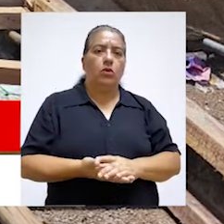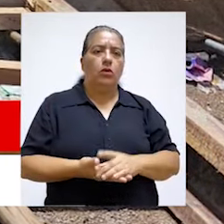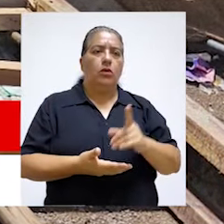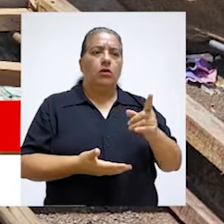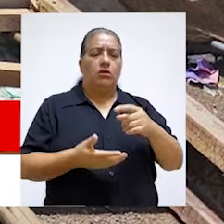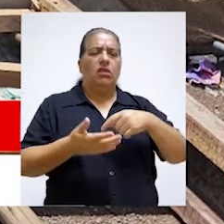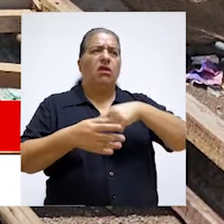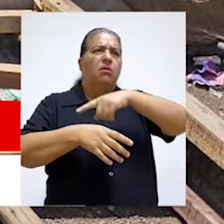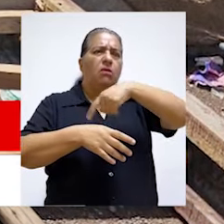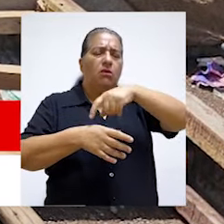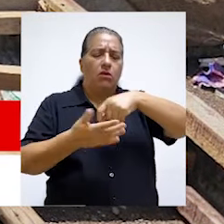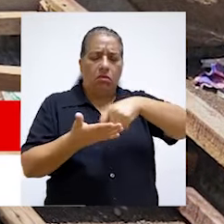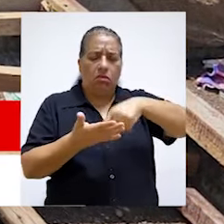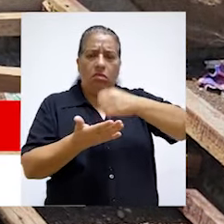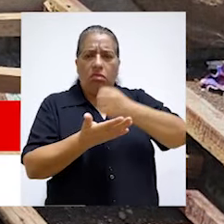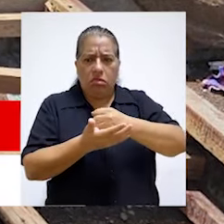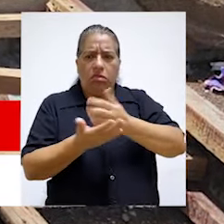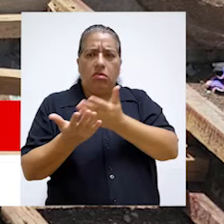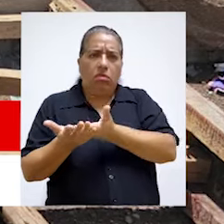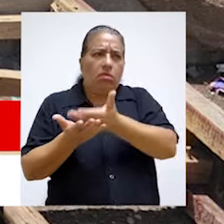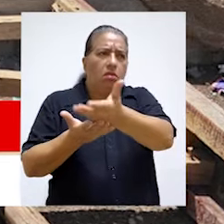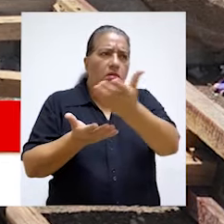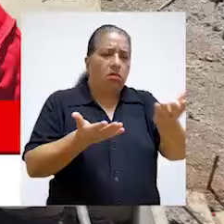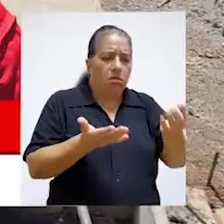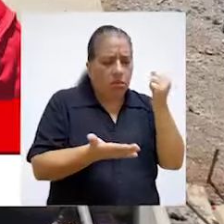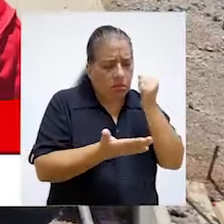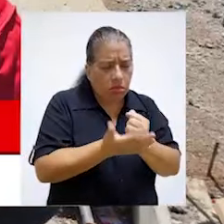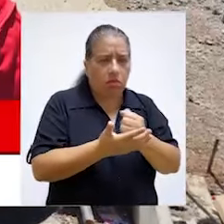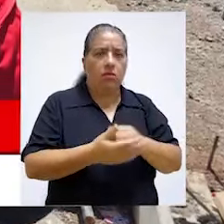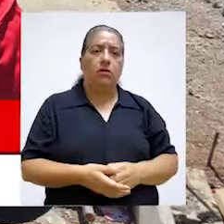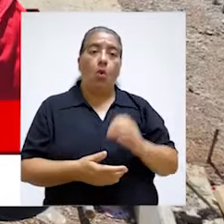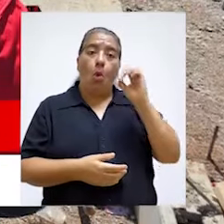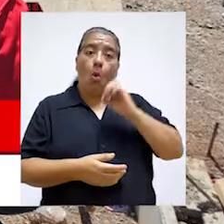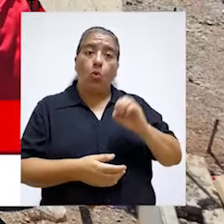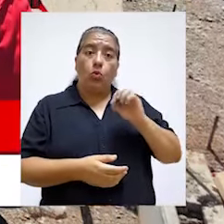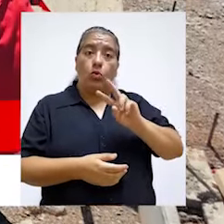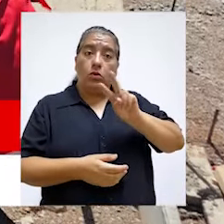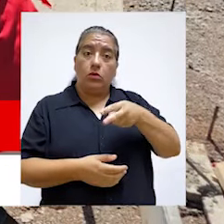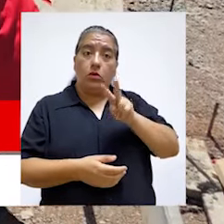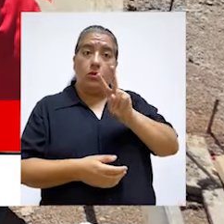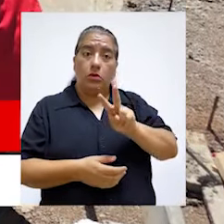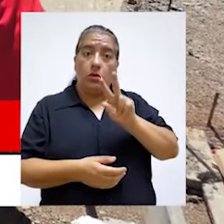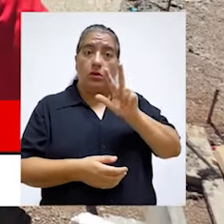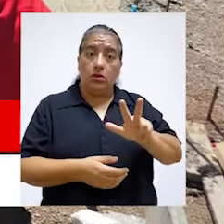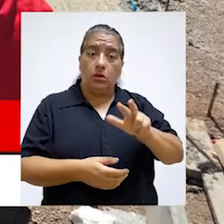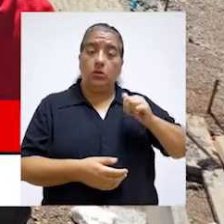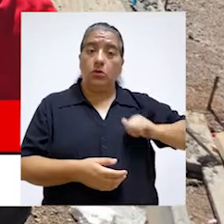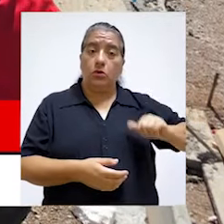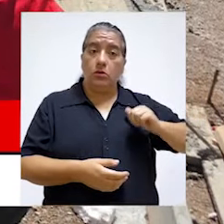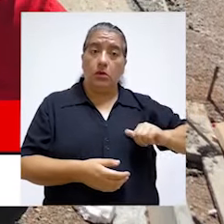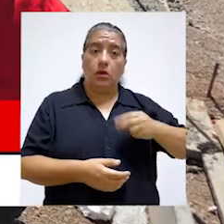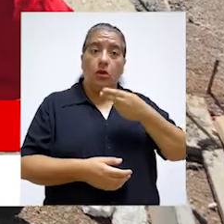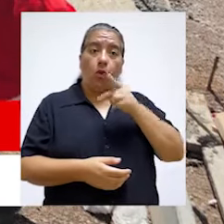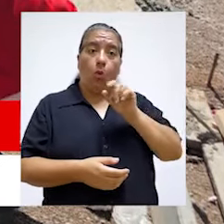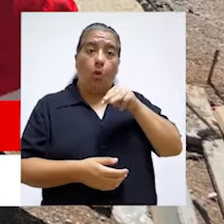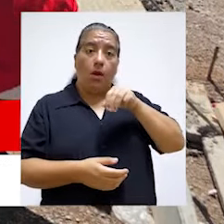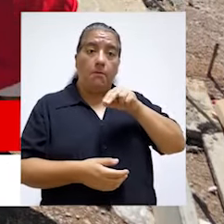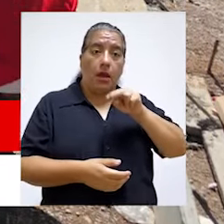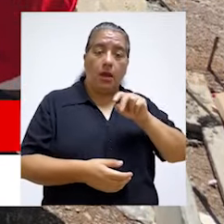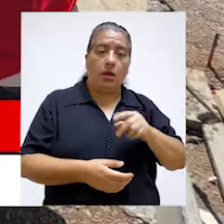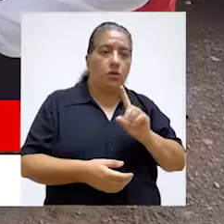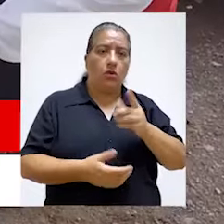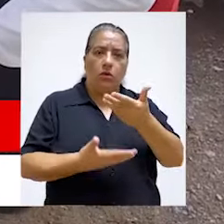a la dilación en el trámite documentario de los expedientes técnicos. Además, desde octubre del 2023, la Municipalidad